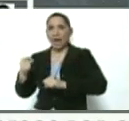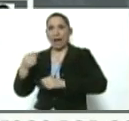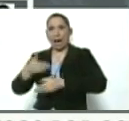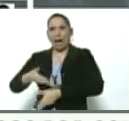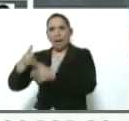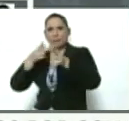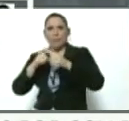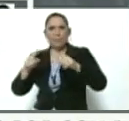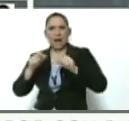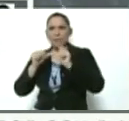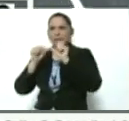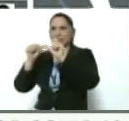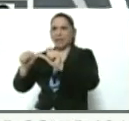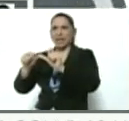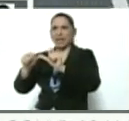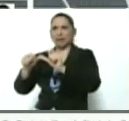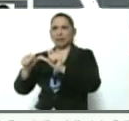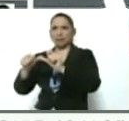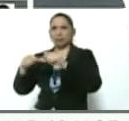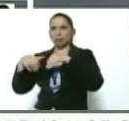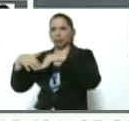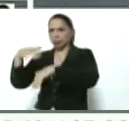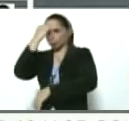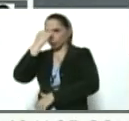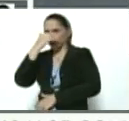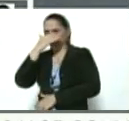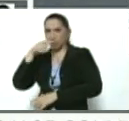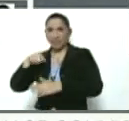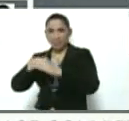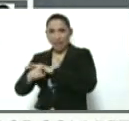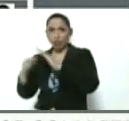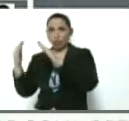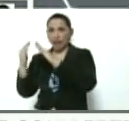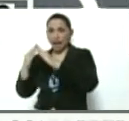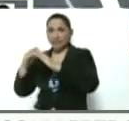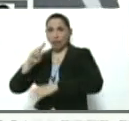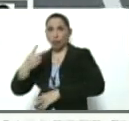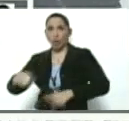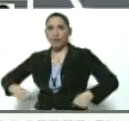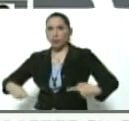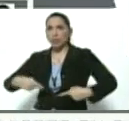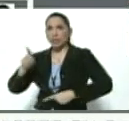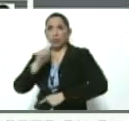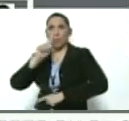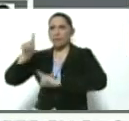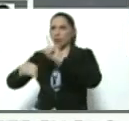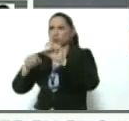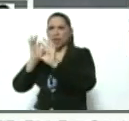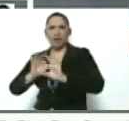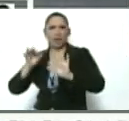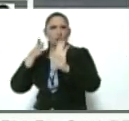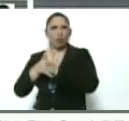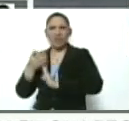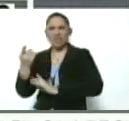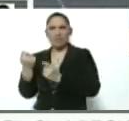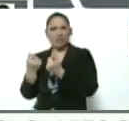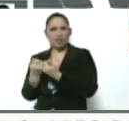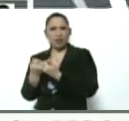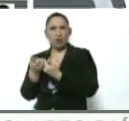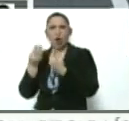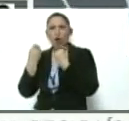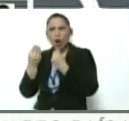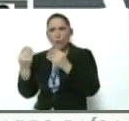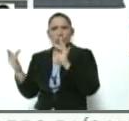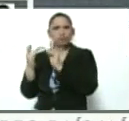las tropas paramilitares allí en Río Hacha y no se pregunta nada acerca de ese dinero? ¿Cómo es que hay una relación